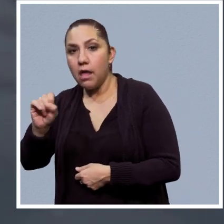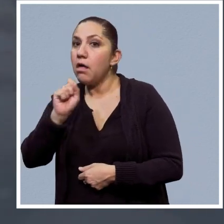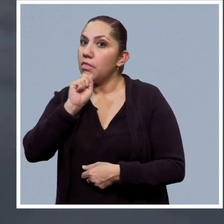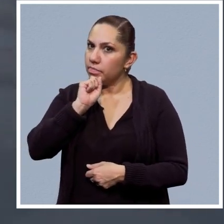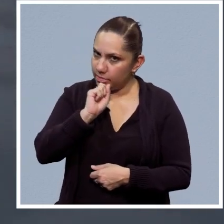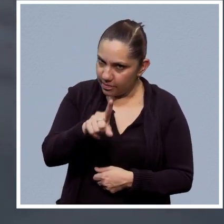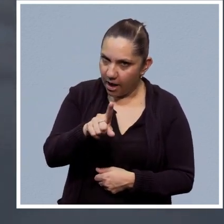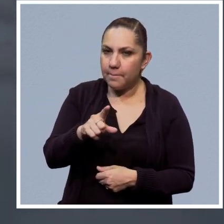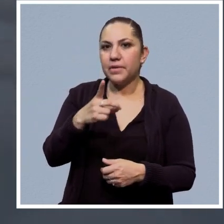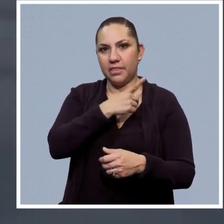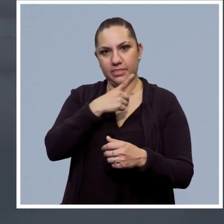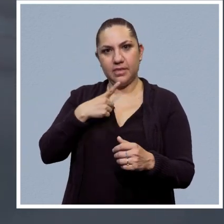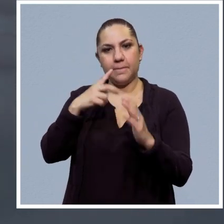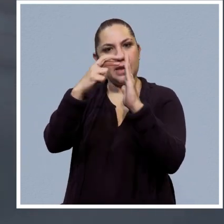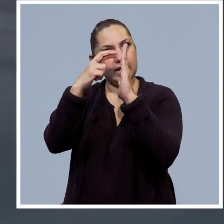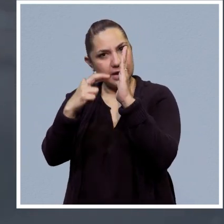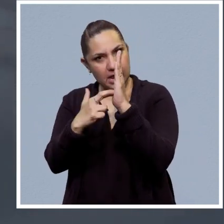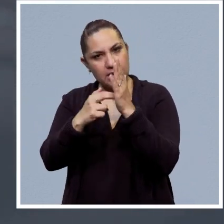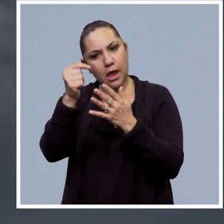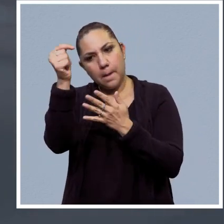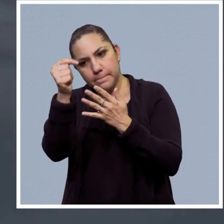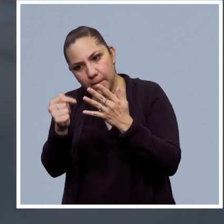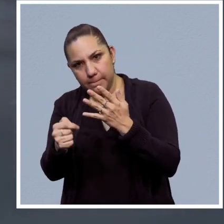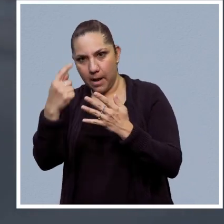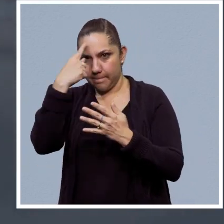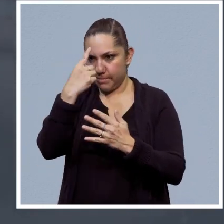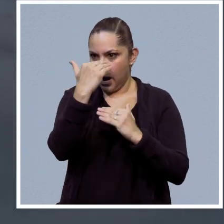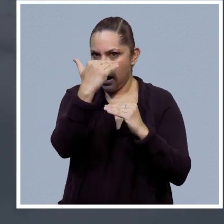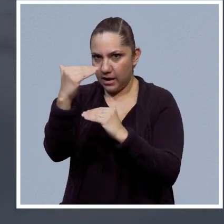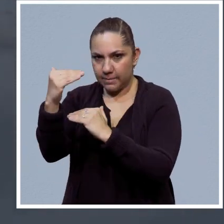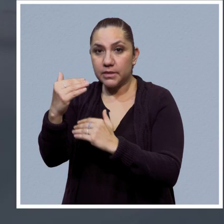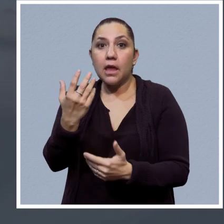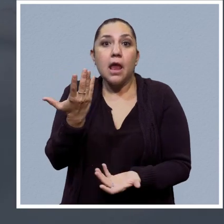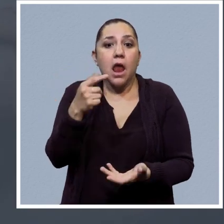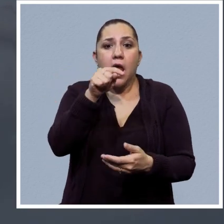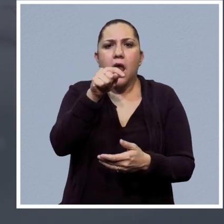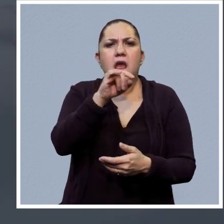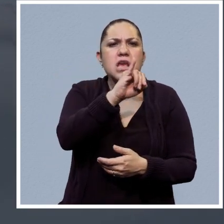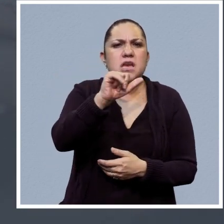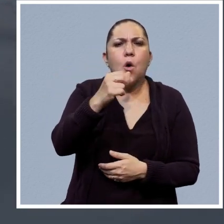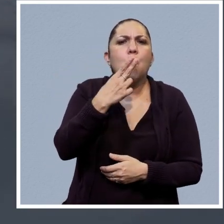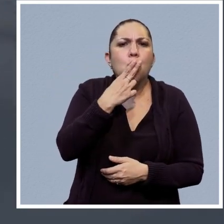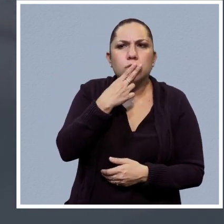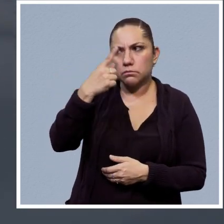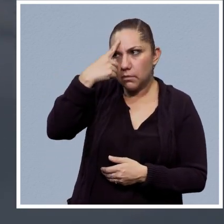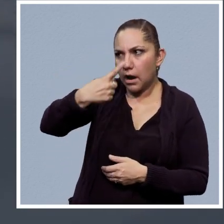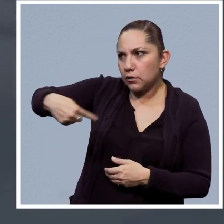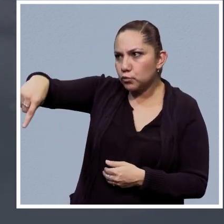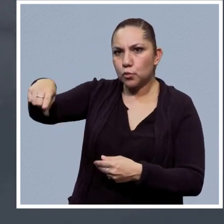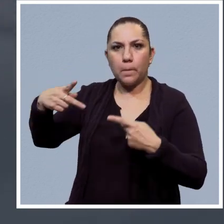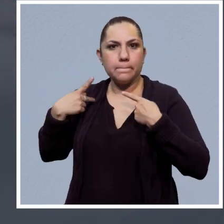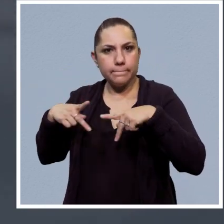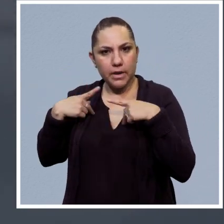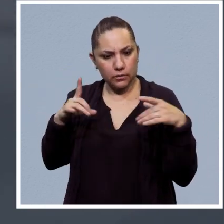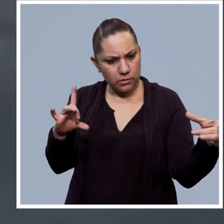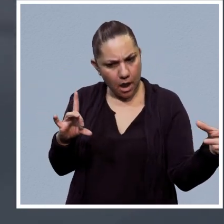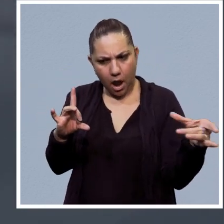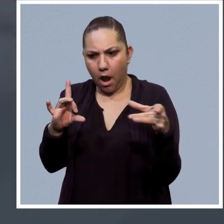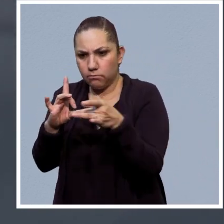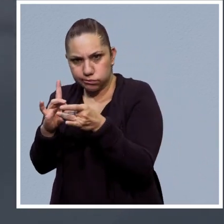nacionales e internacionales que aseguran que esta tecnología beneficia a la humanidad y el interés general de la población.